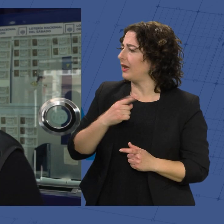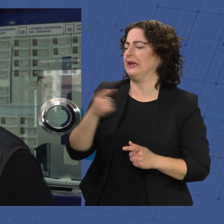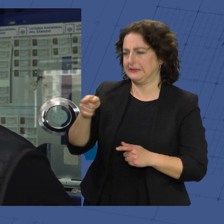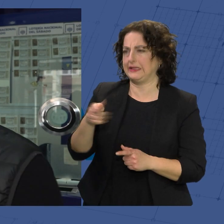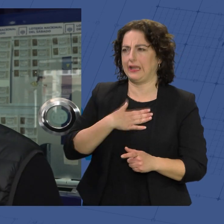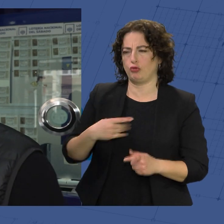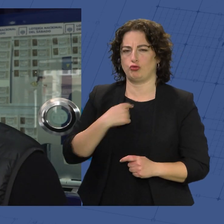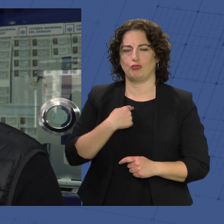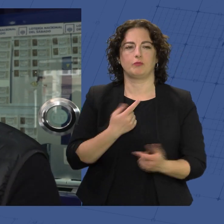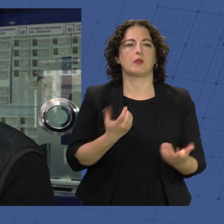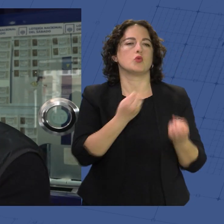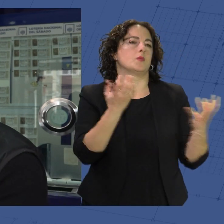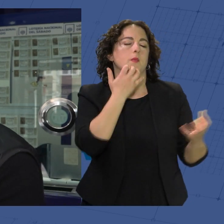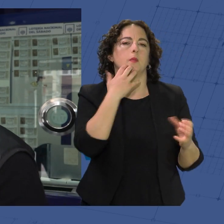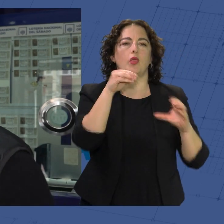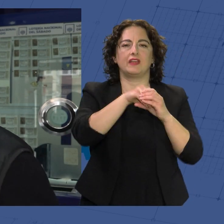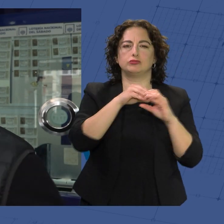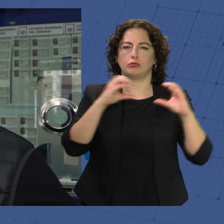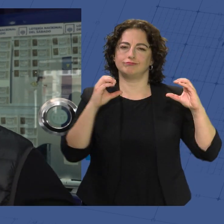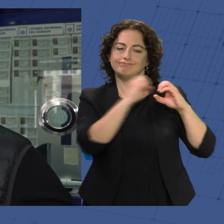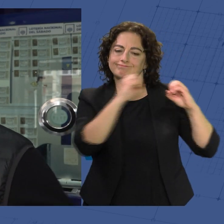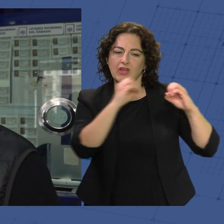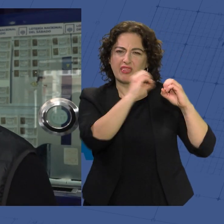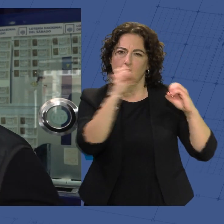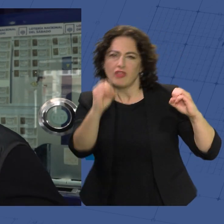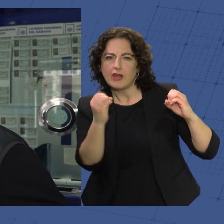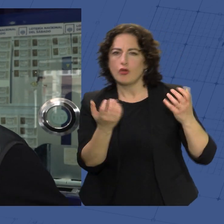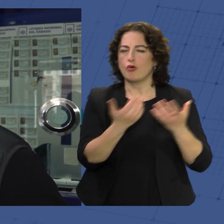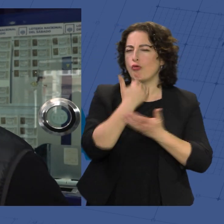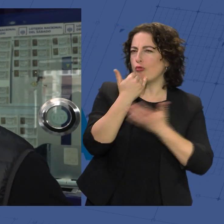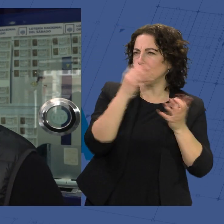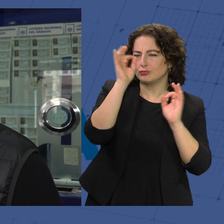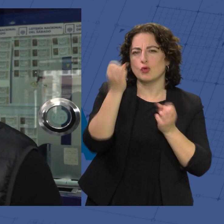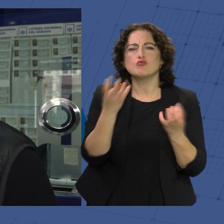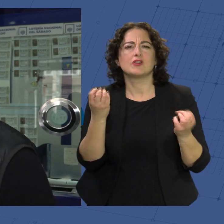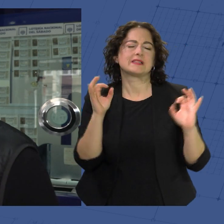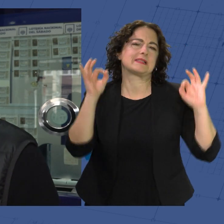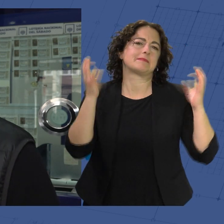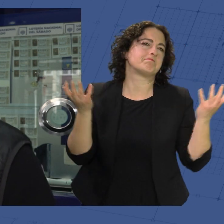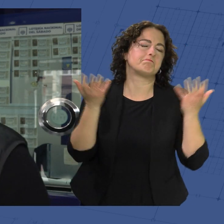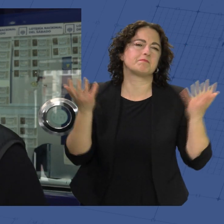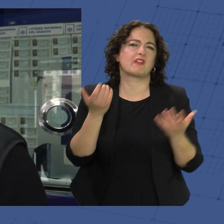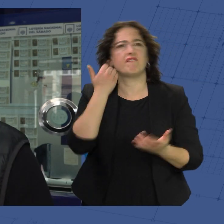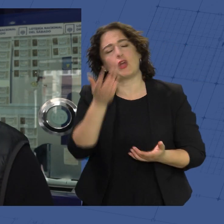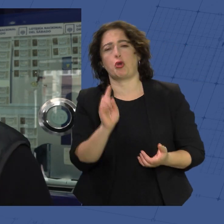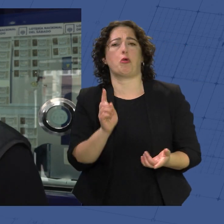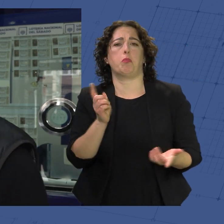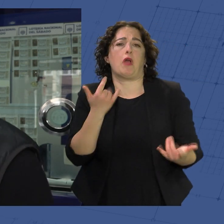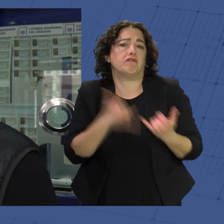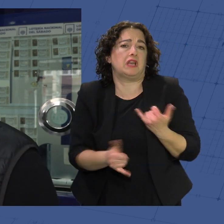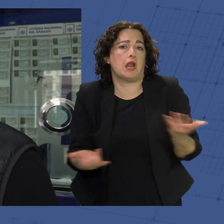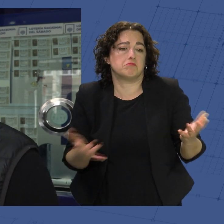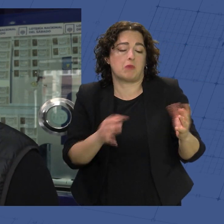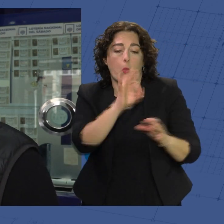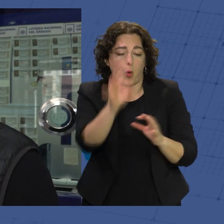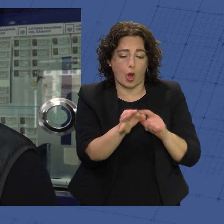Pues números que a lo mejor tienen dos ceros por el medio, en que son un poquito más feos, no hay ninguno, porque al final sale una